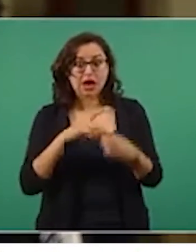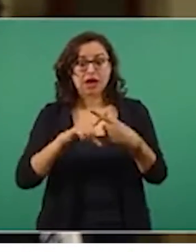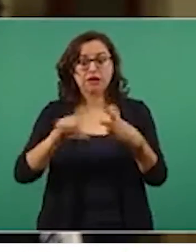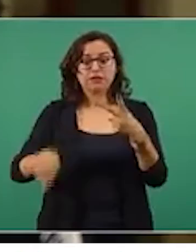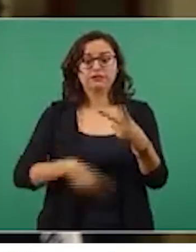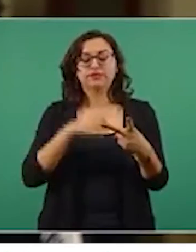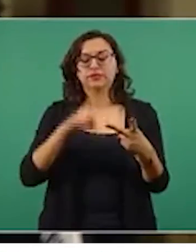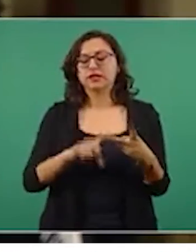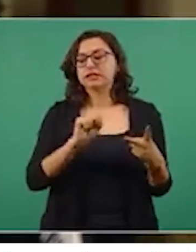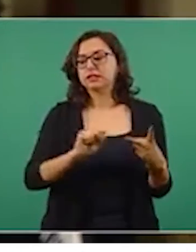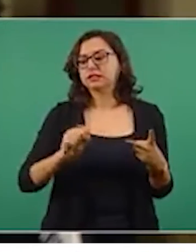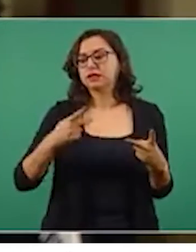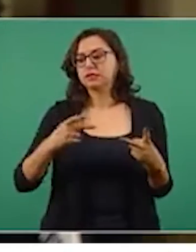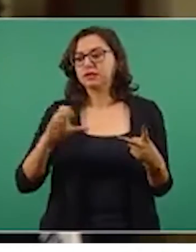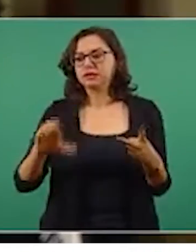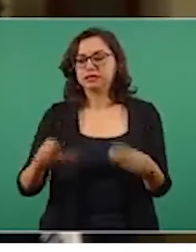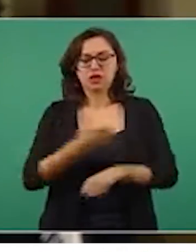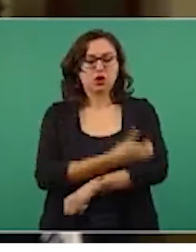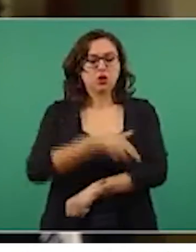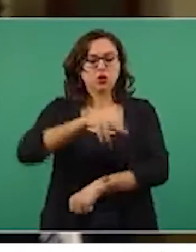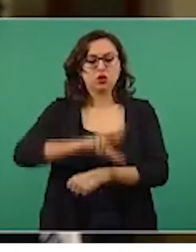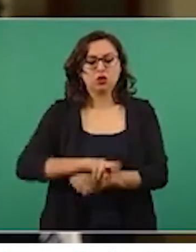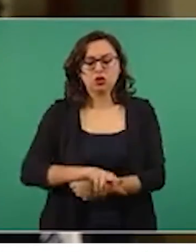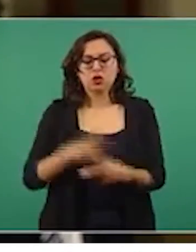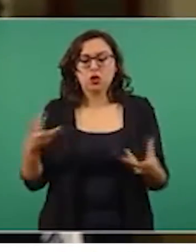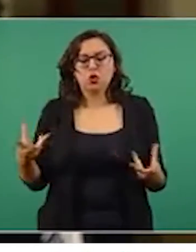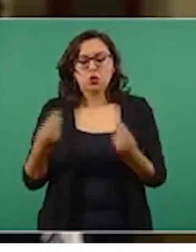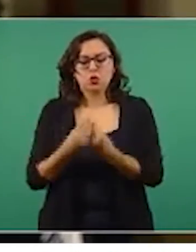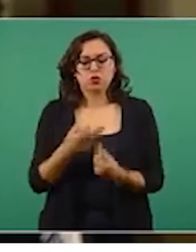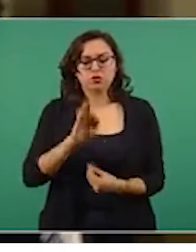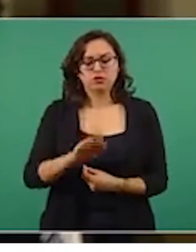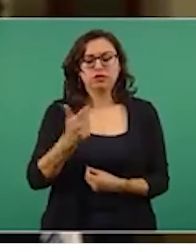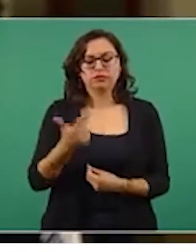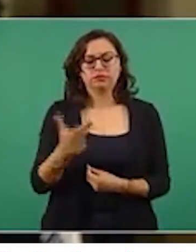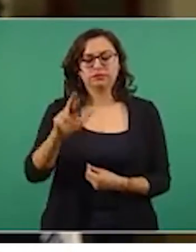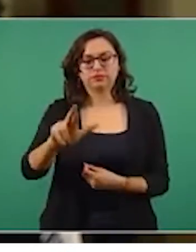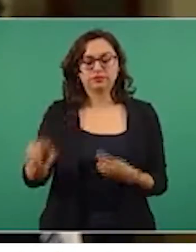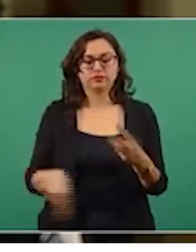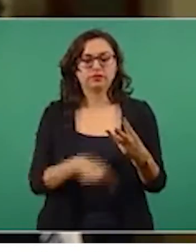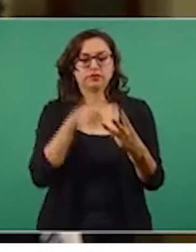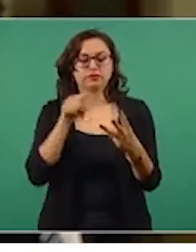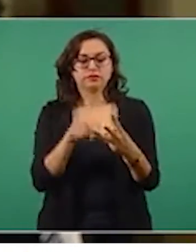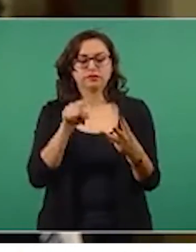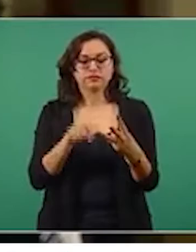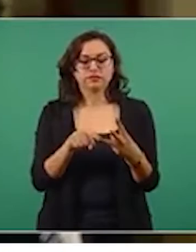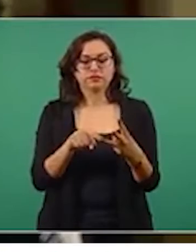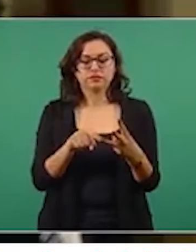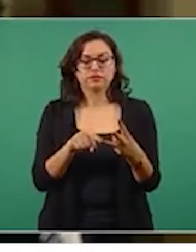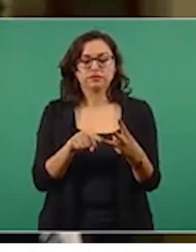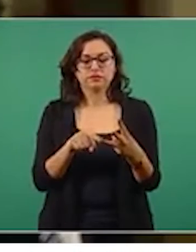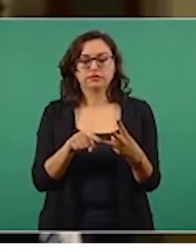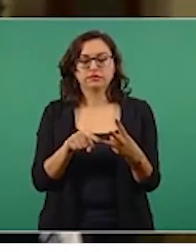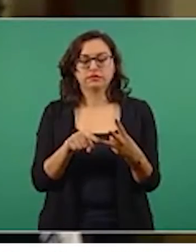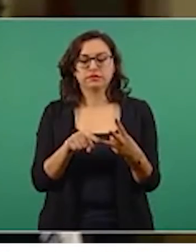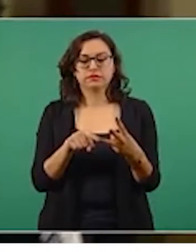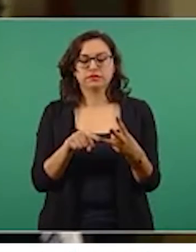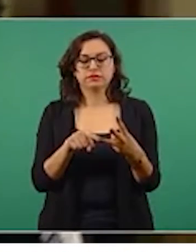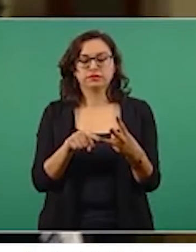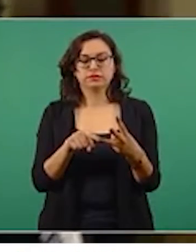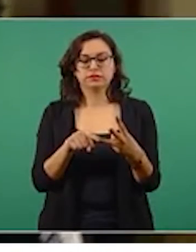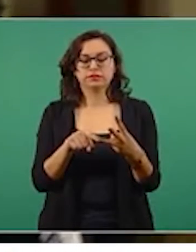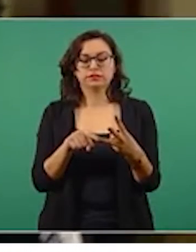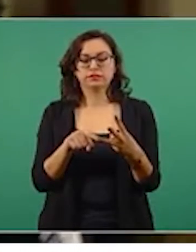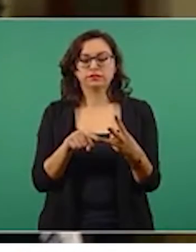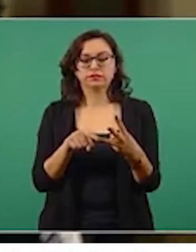Seguridad Ciudadana con la Fiscalía General de la República en este sentido? Y por último, y sin quitarle importancia a las otras dos, ¿se